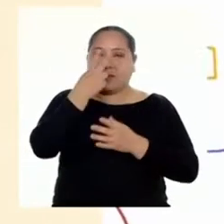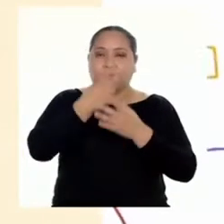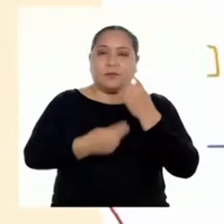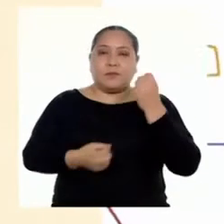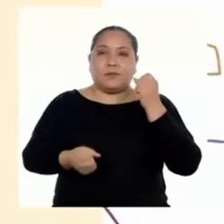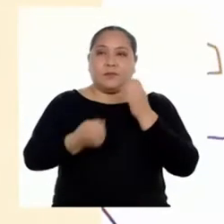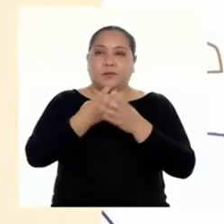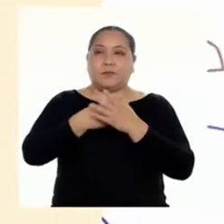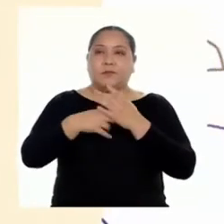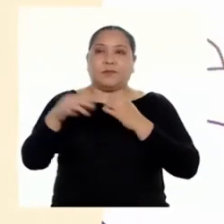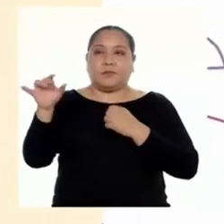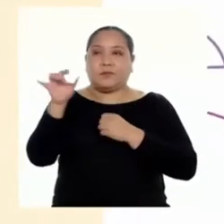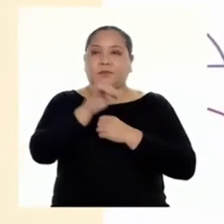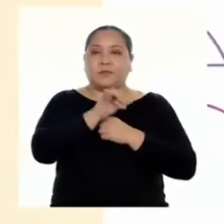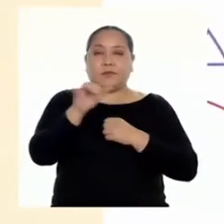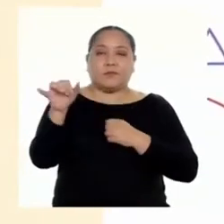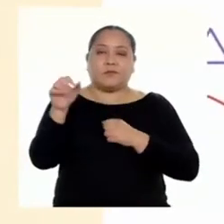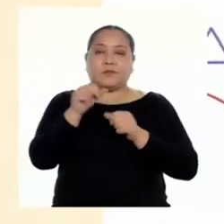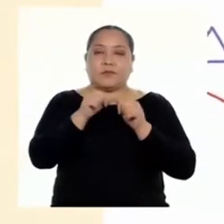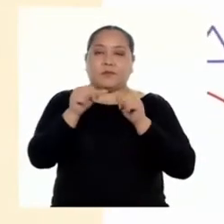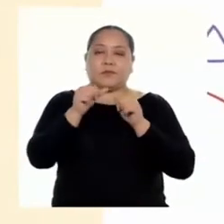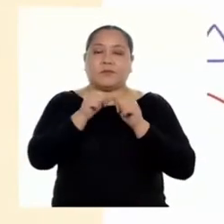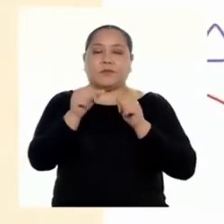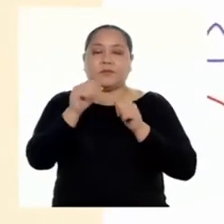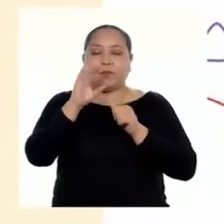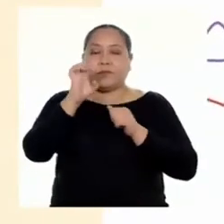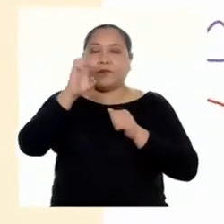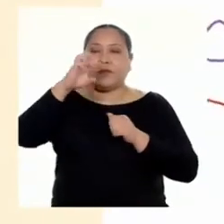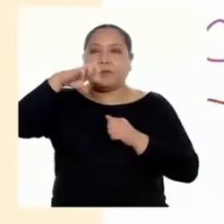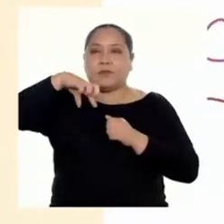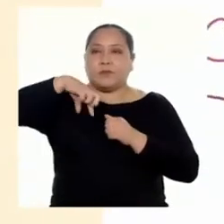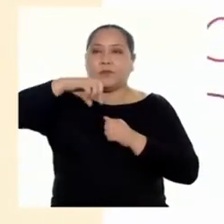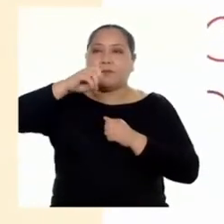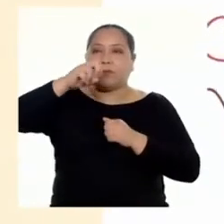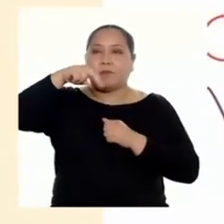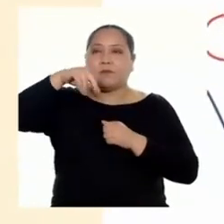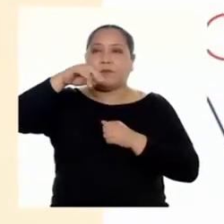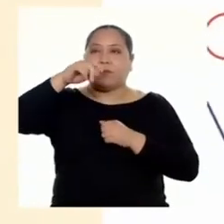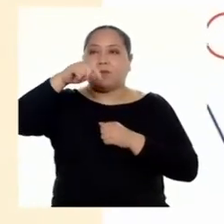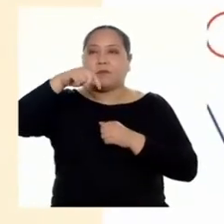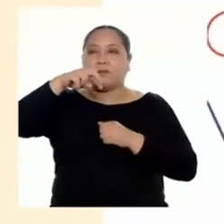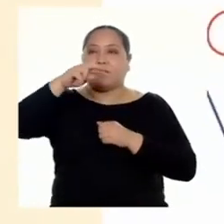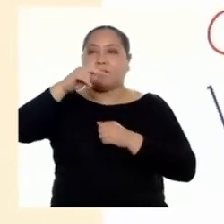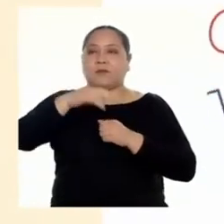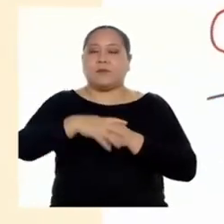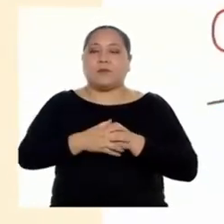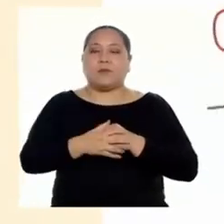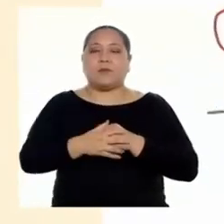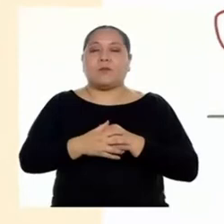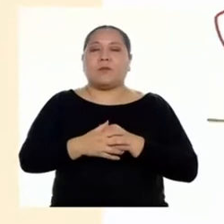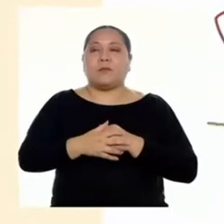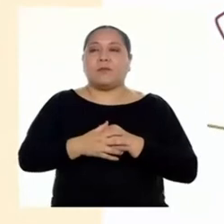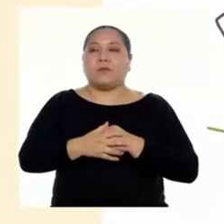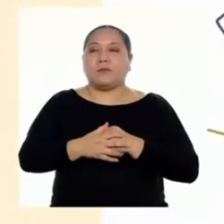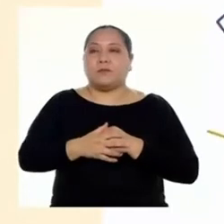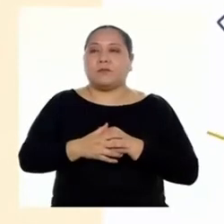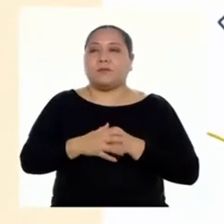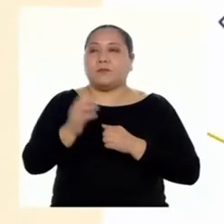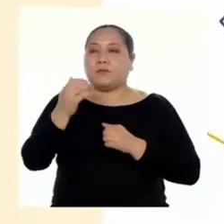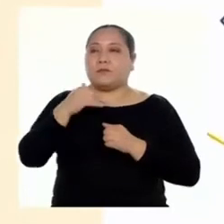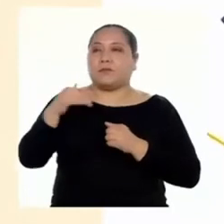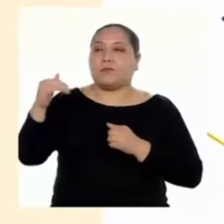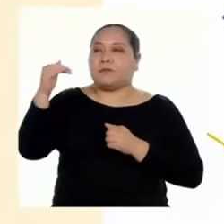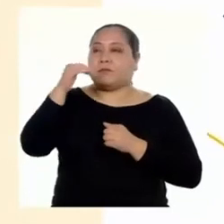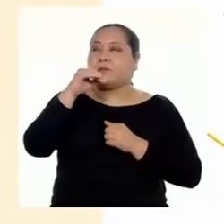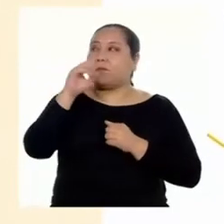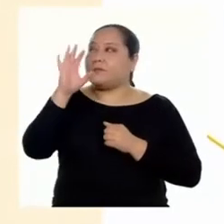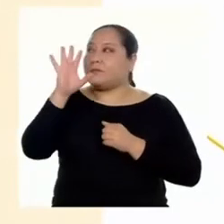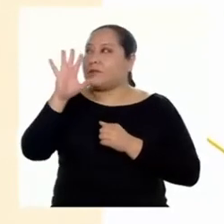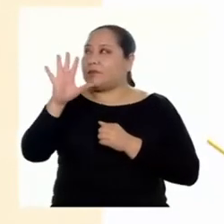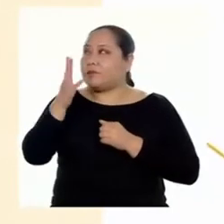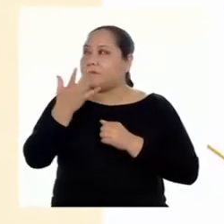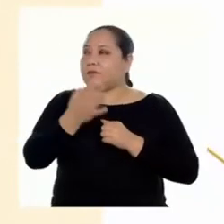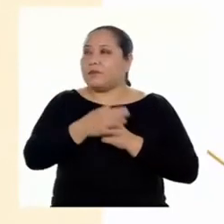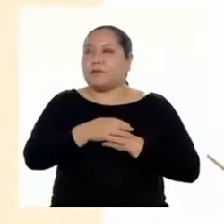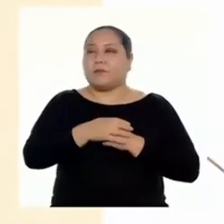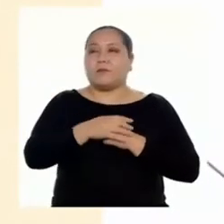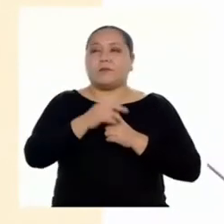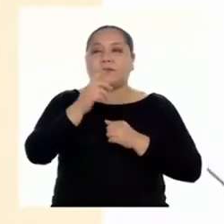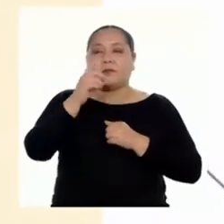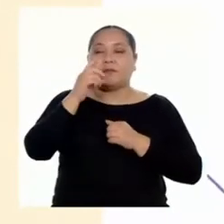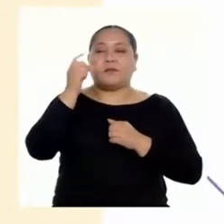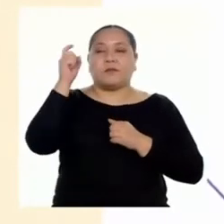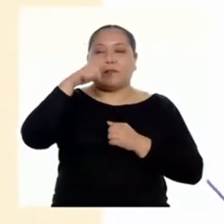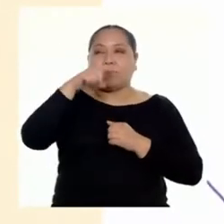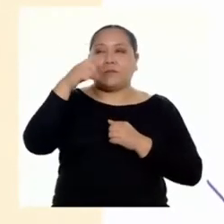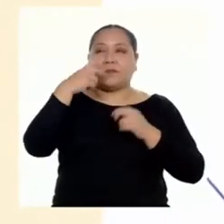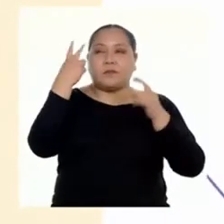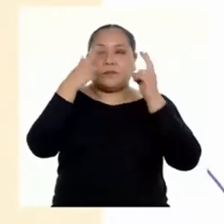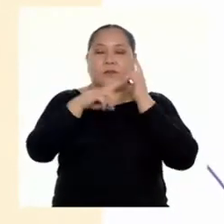expresiones tengan el mismo exponente en función al mayor exponente. Que en este caso es a la quinta. Tenemos